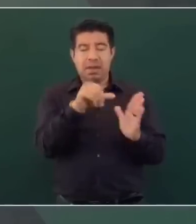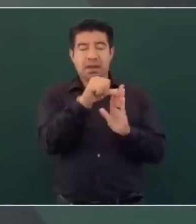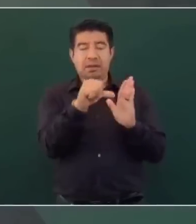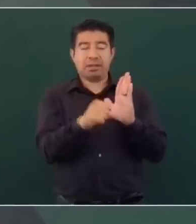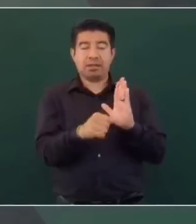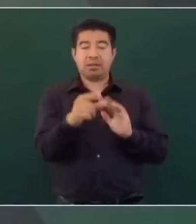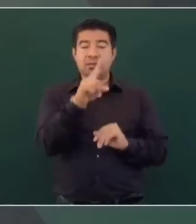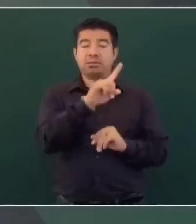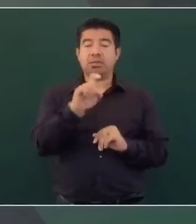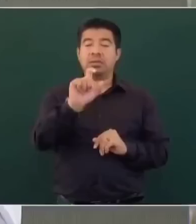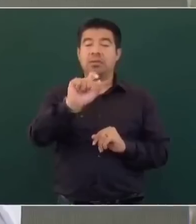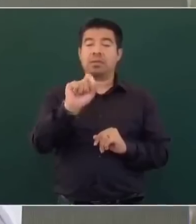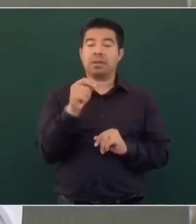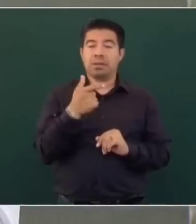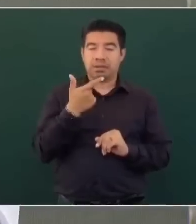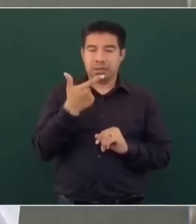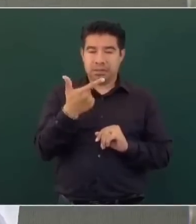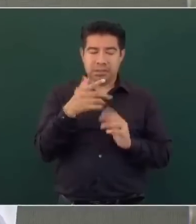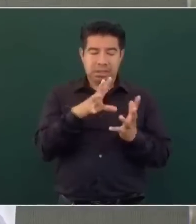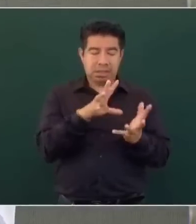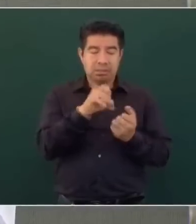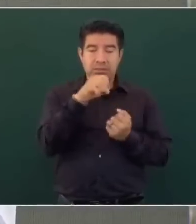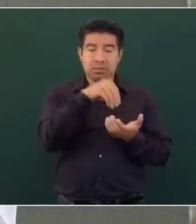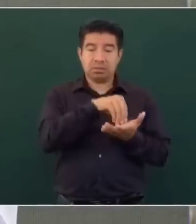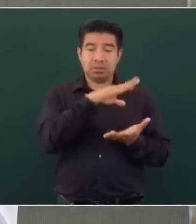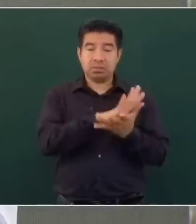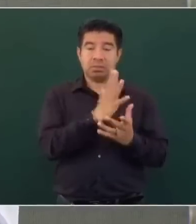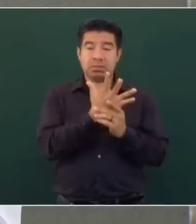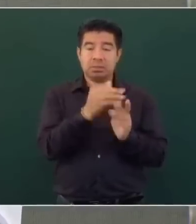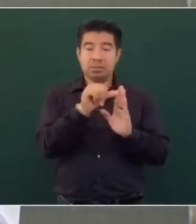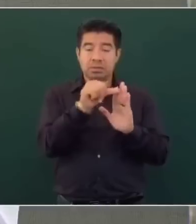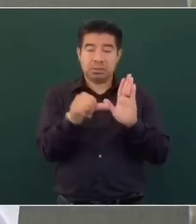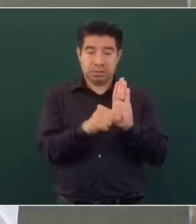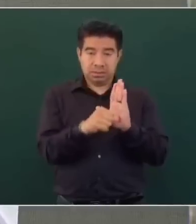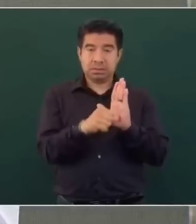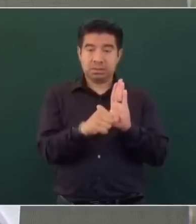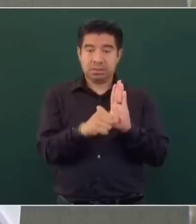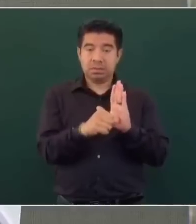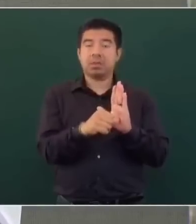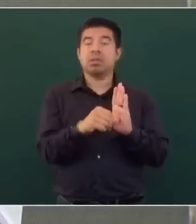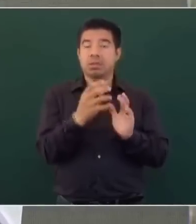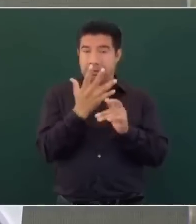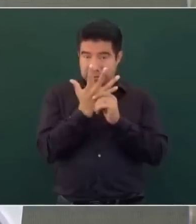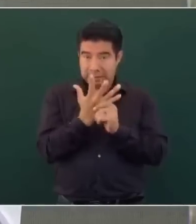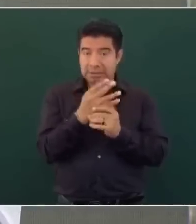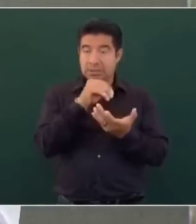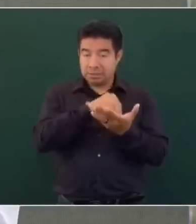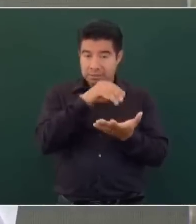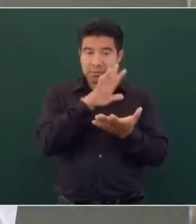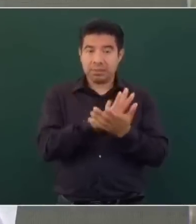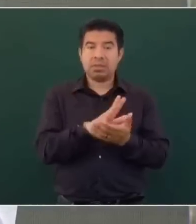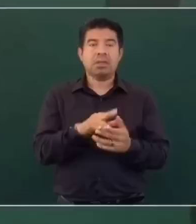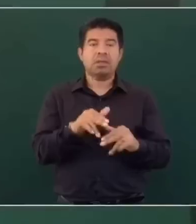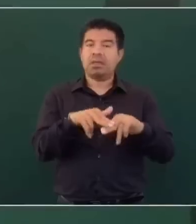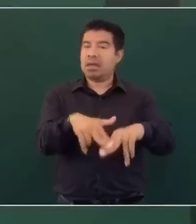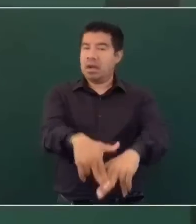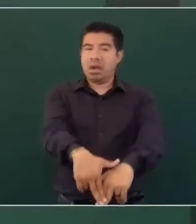127 de la Constitución que establece que ningún servidor público